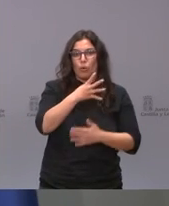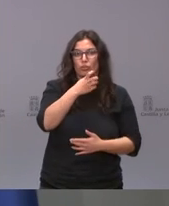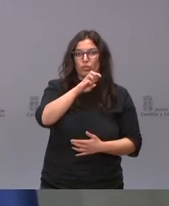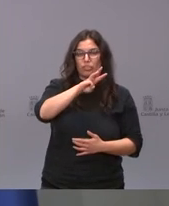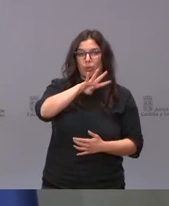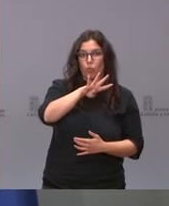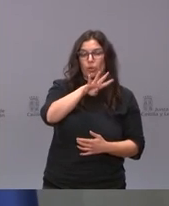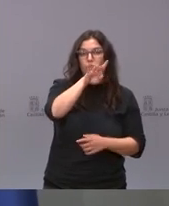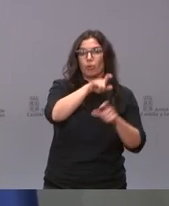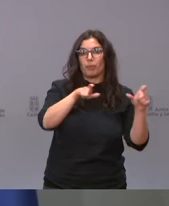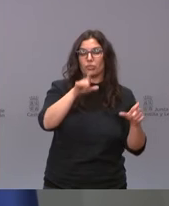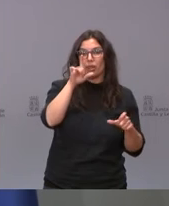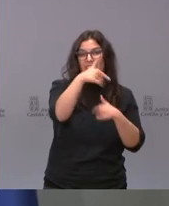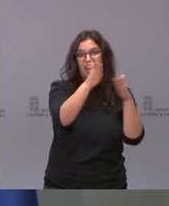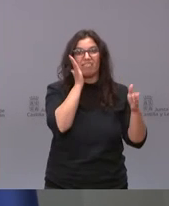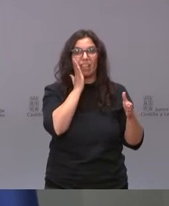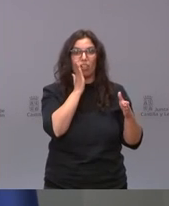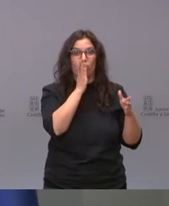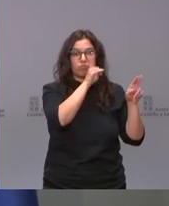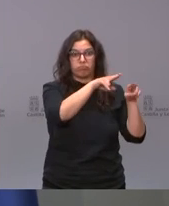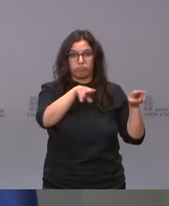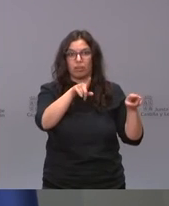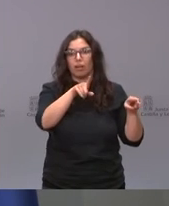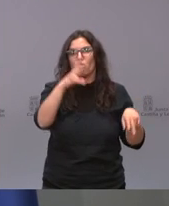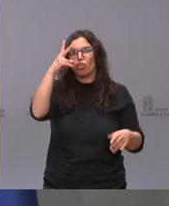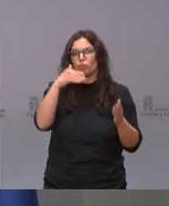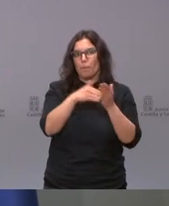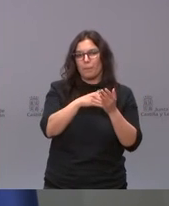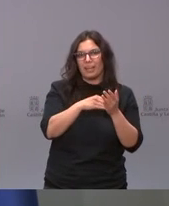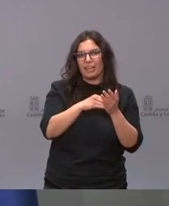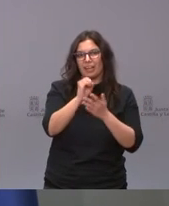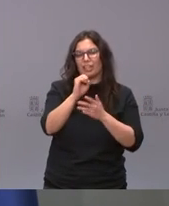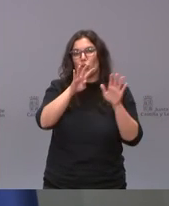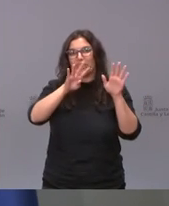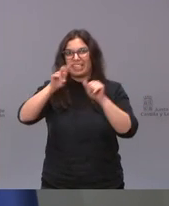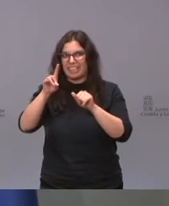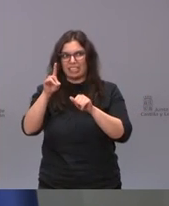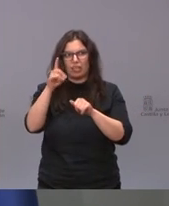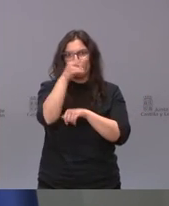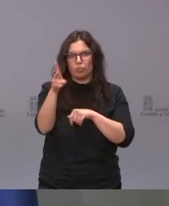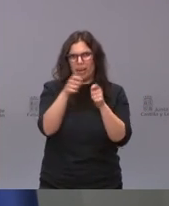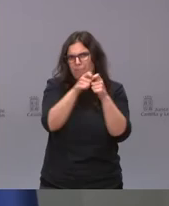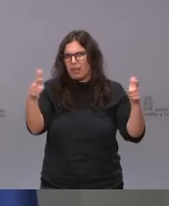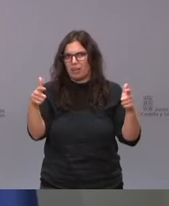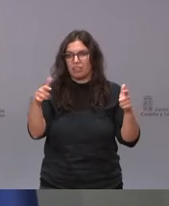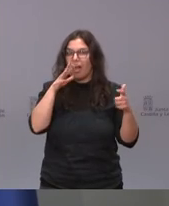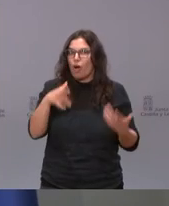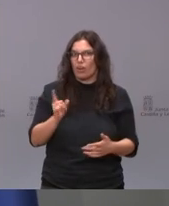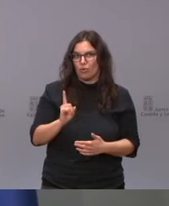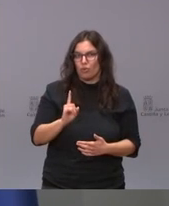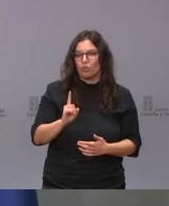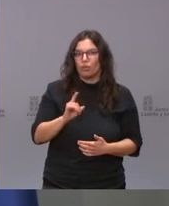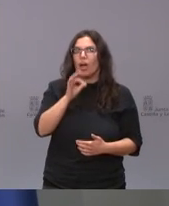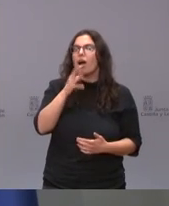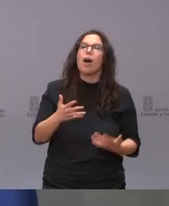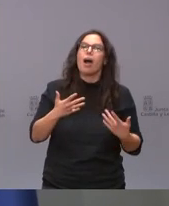pacientes en planta a tener 2096 en prácticamente una o dos semanas esto no está ocurriendo ahora el número